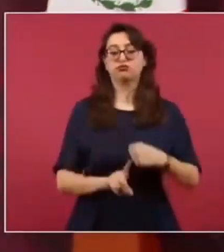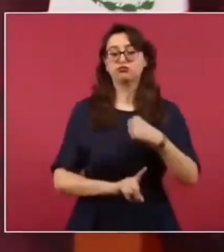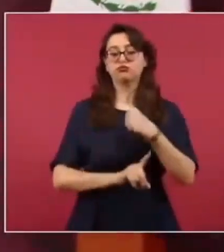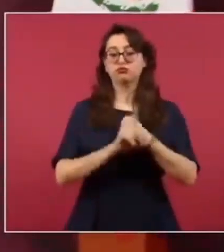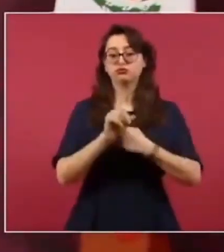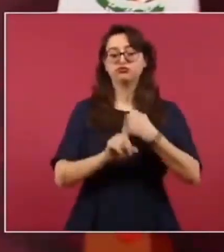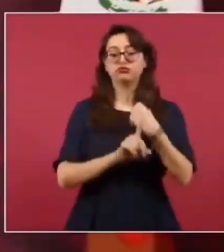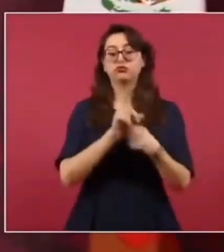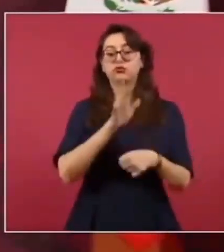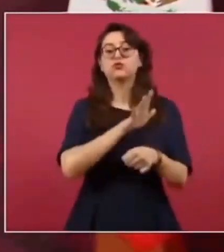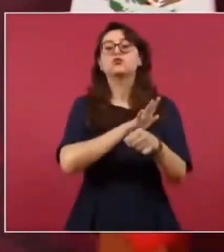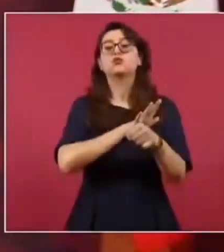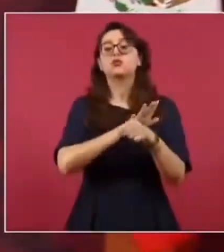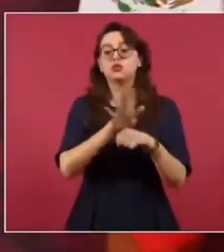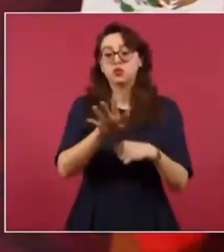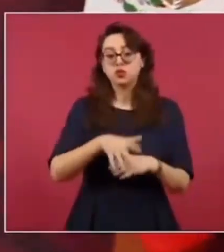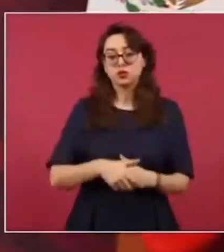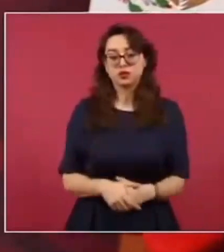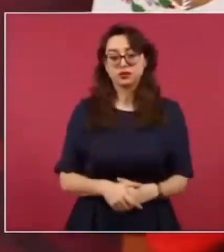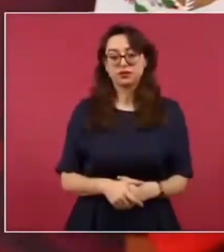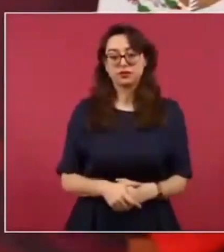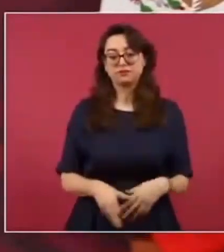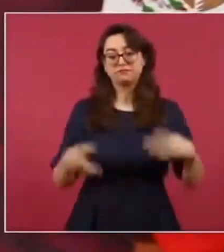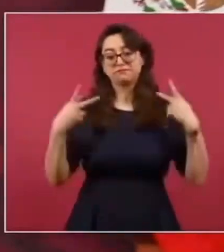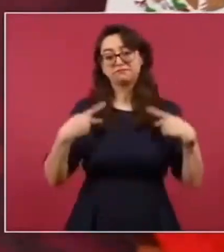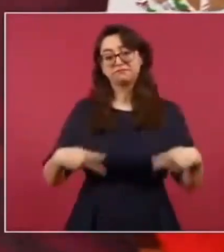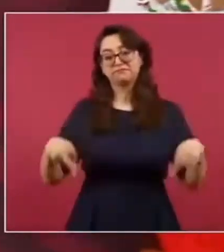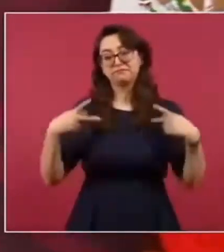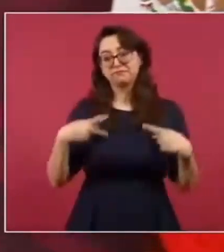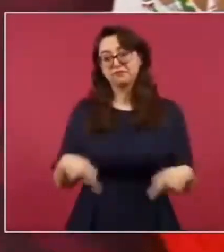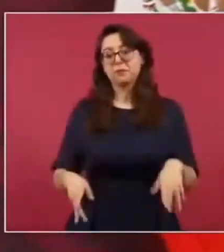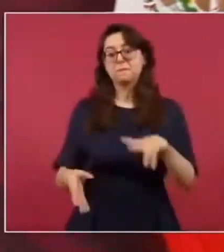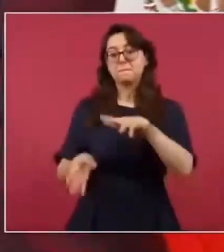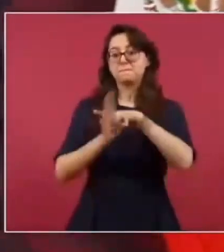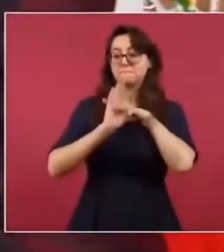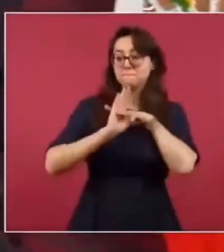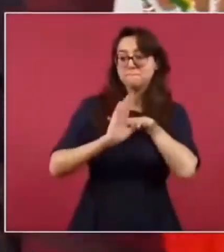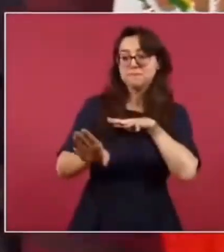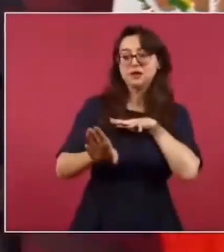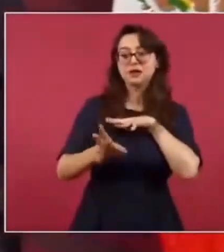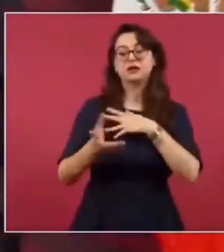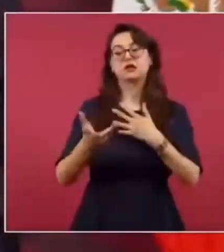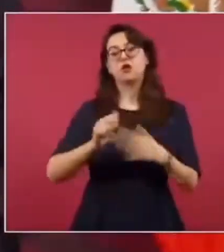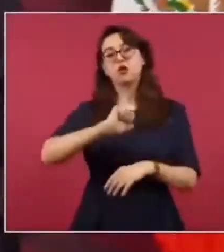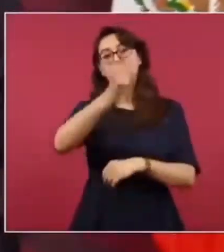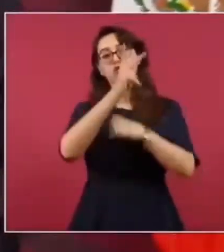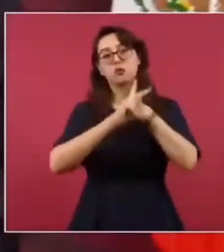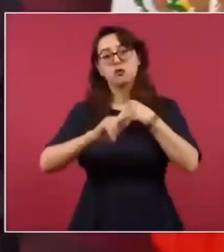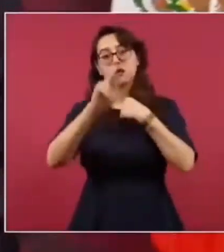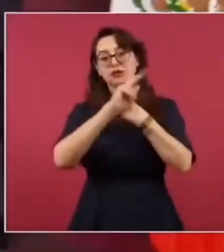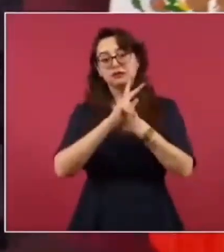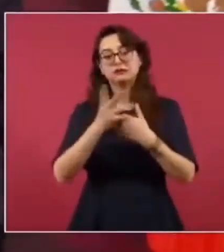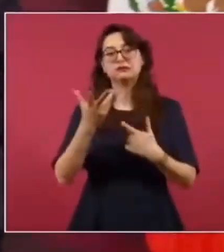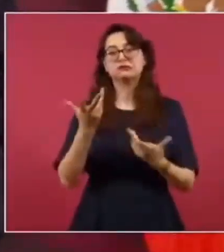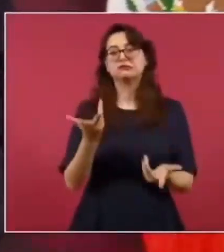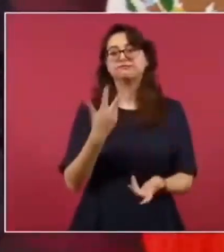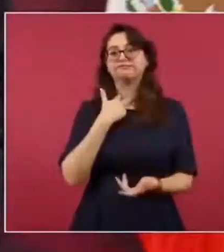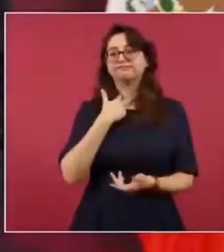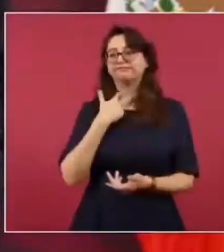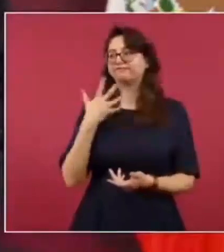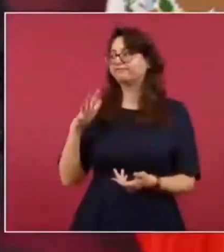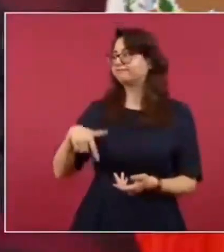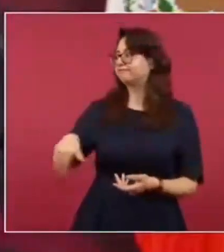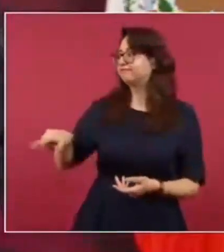en la necesidad de emigrar para buscarse la vida en donde